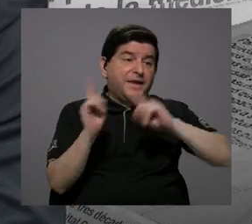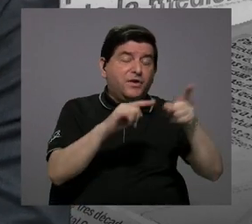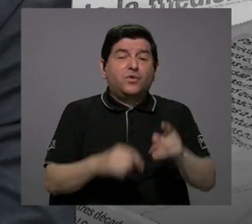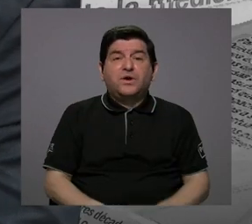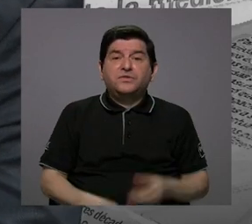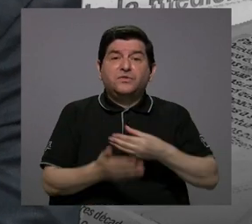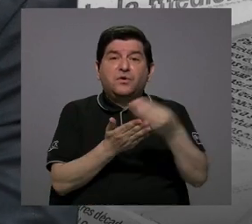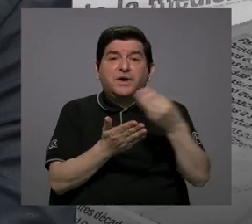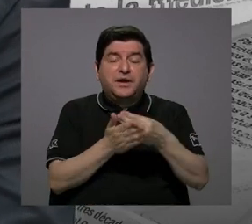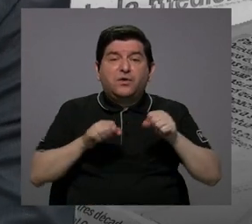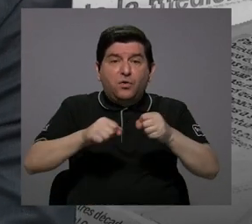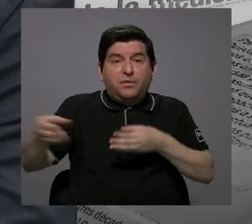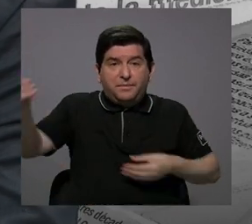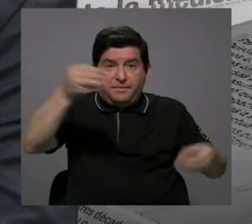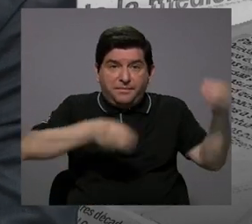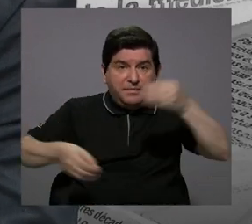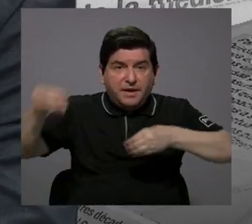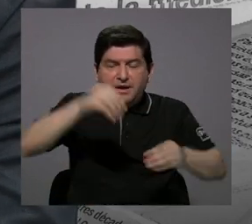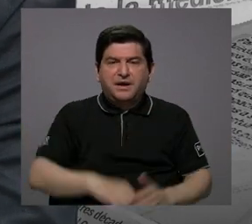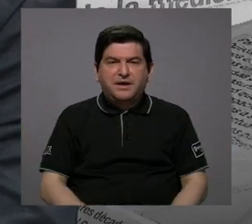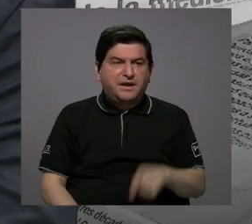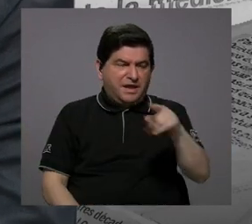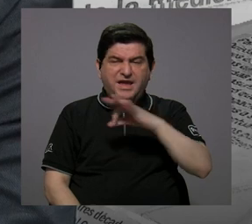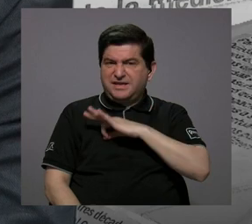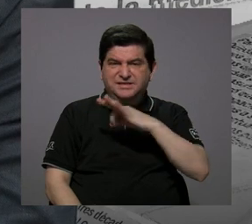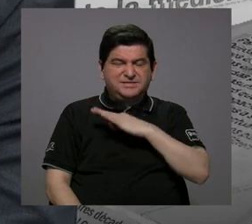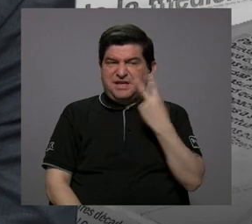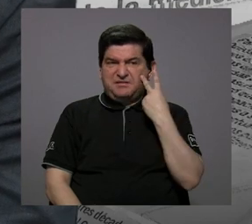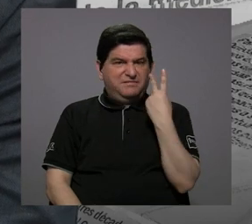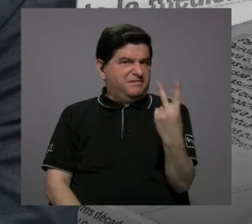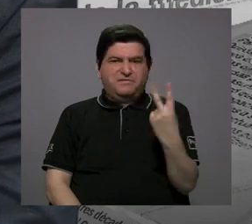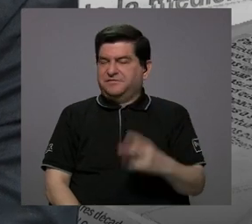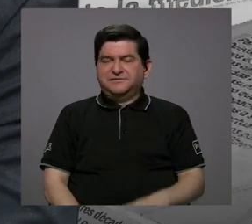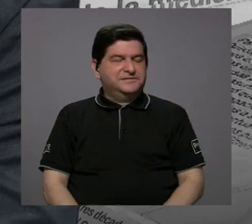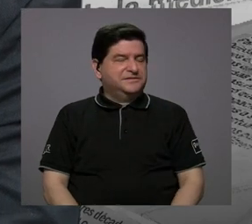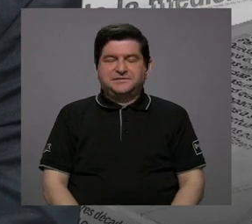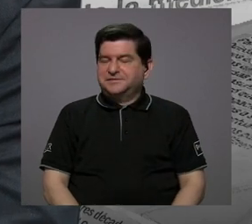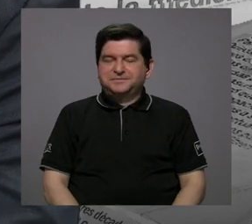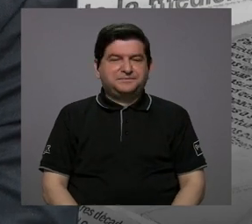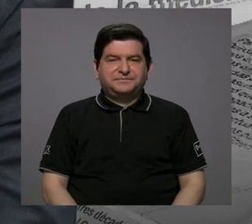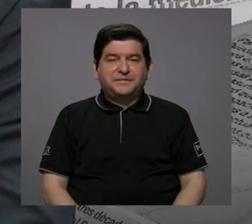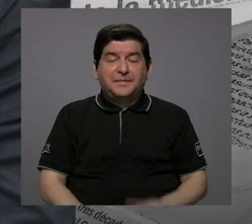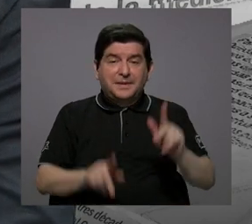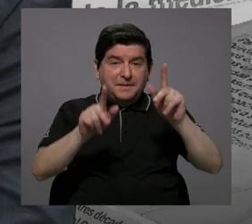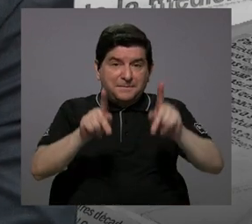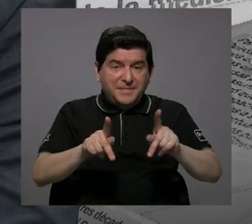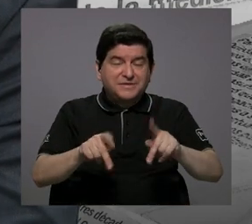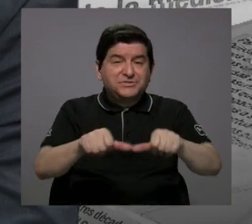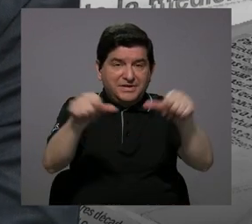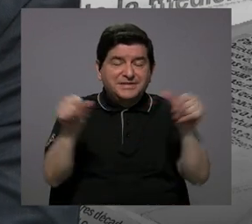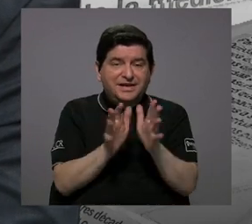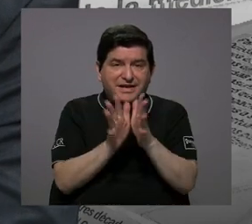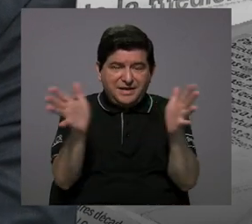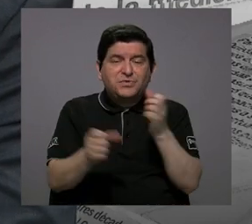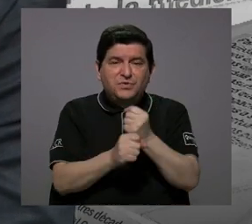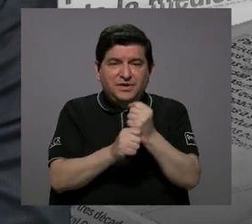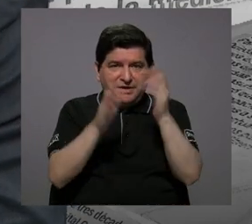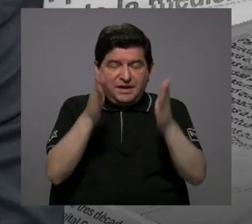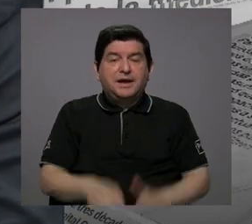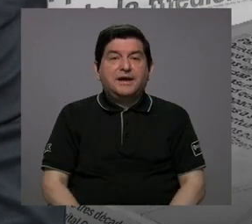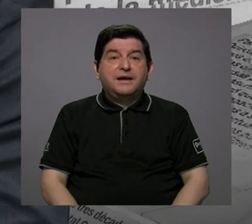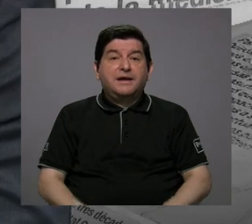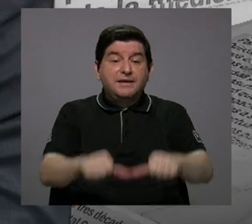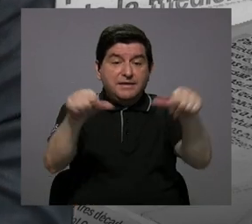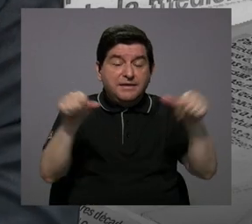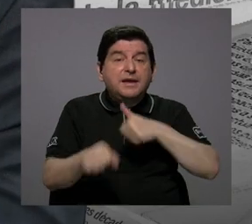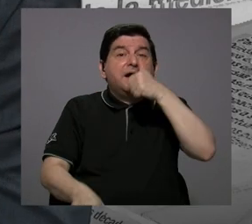supermercado no vemos ese beneficio en el bolsillo de los trabajadores del sector público y si pensamos en el sector